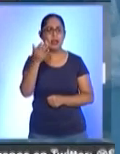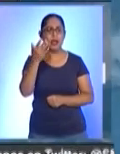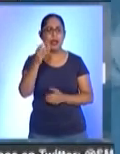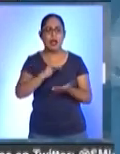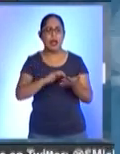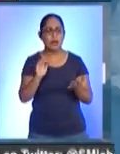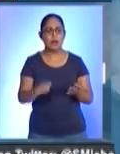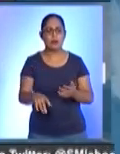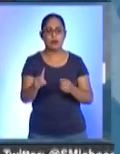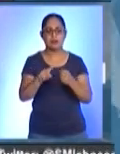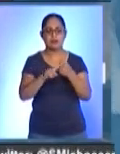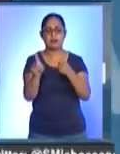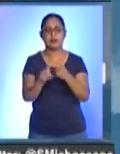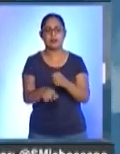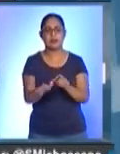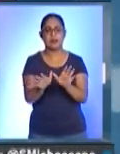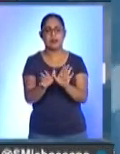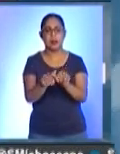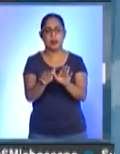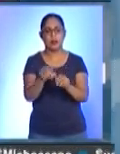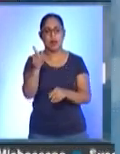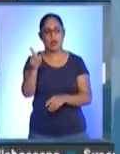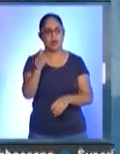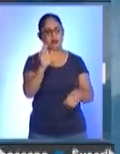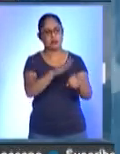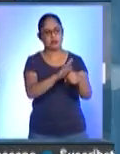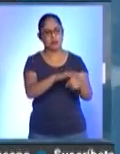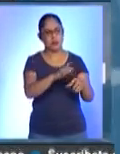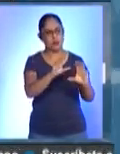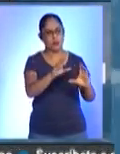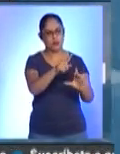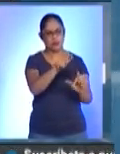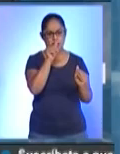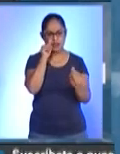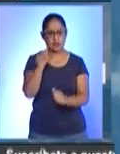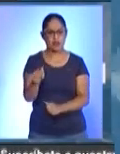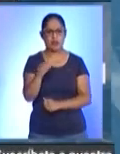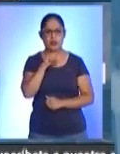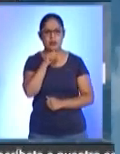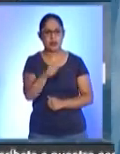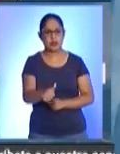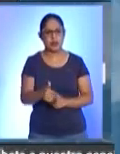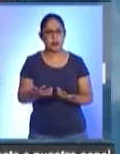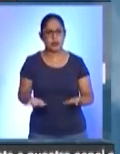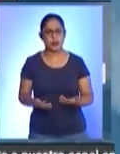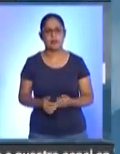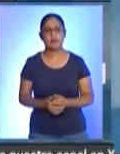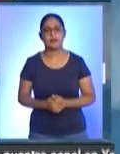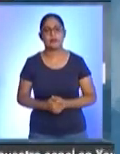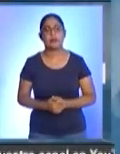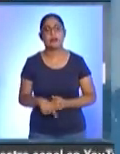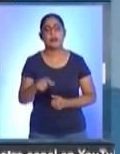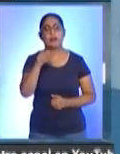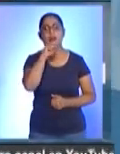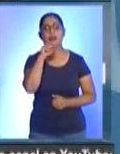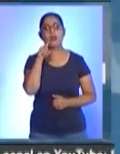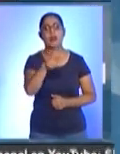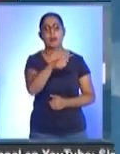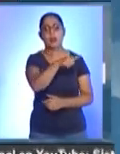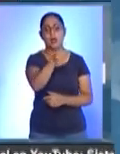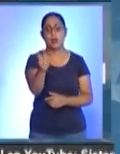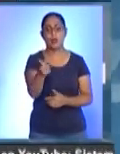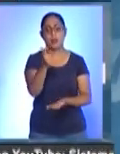Zitacuaro que emitimos como una alerta de que no las están tomando en cuenta, de que inclusive han sido